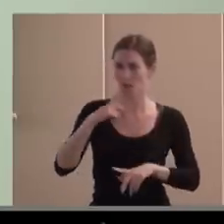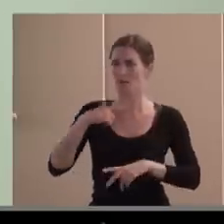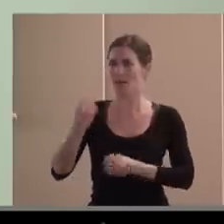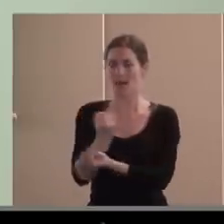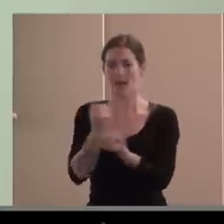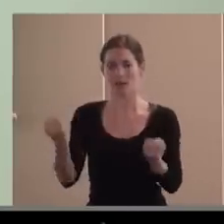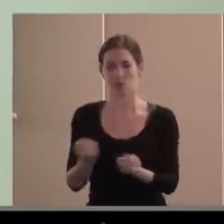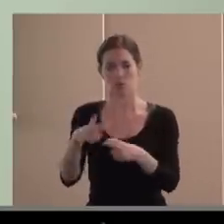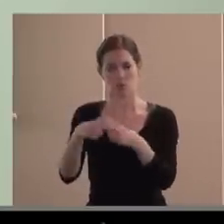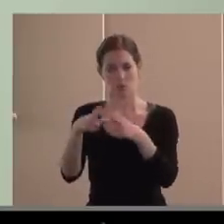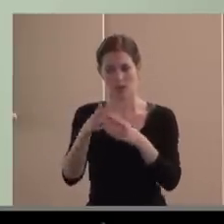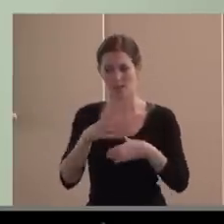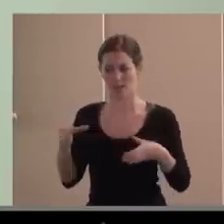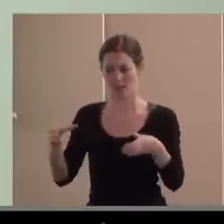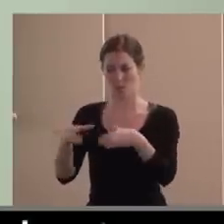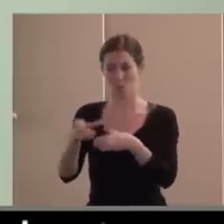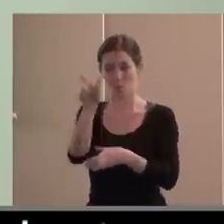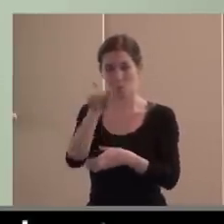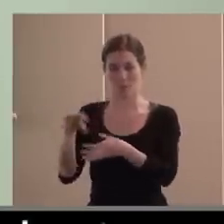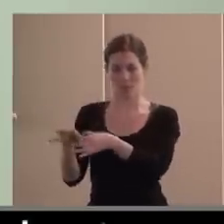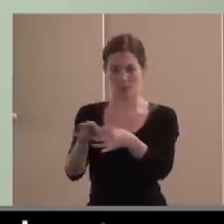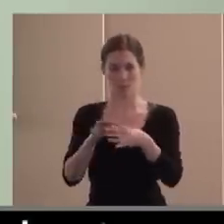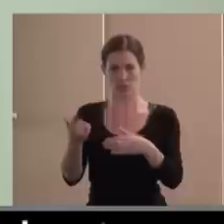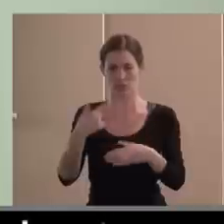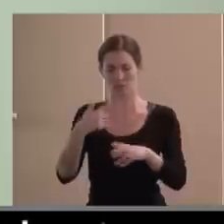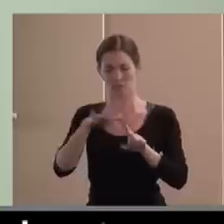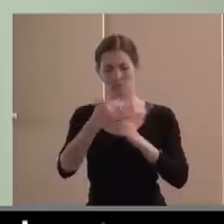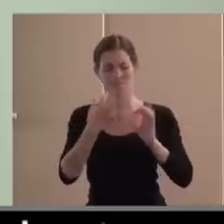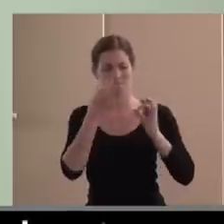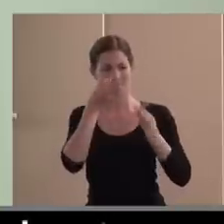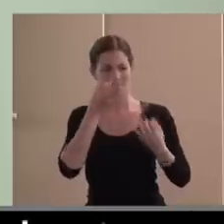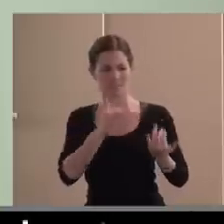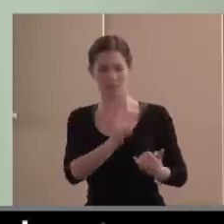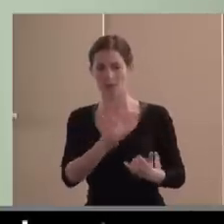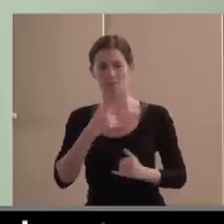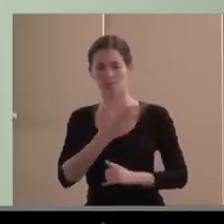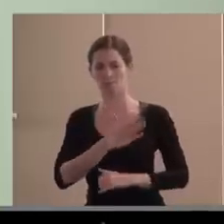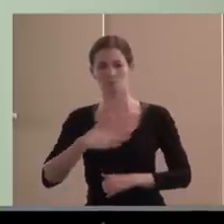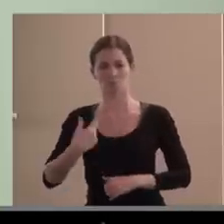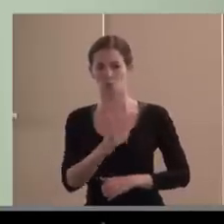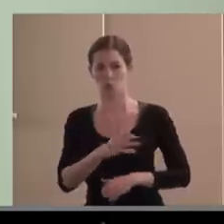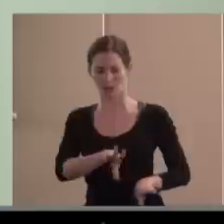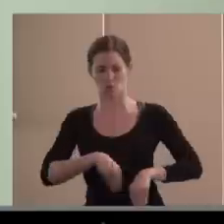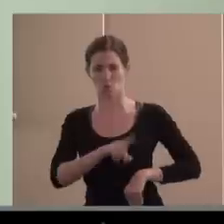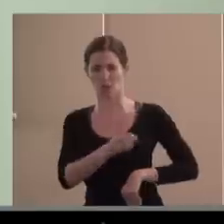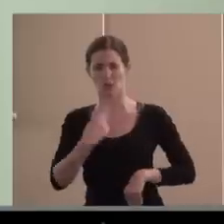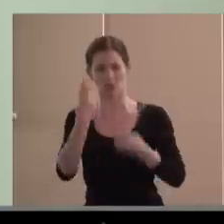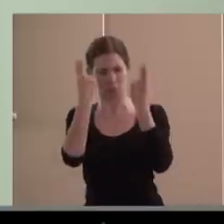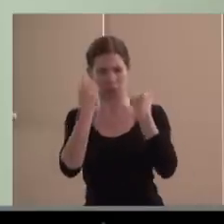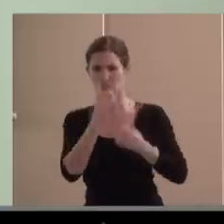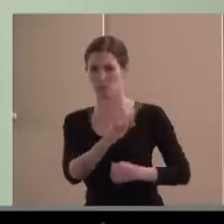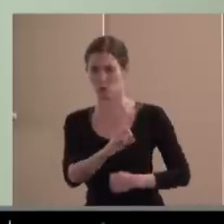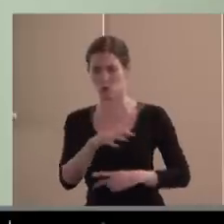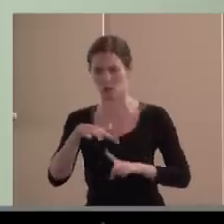cívica de personas que no admiten lo que está pasando, que no se resignan a su circunstancia y que colectivamente tratan de salir